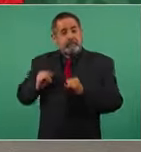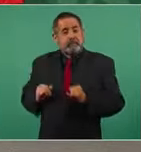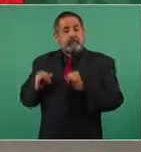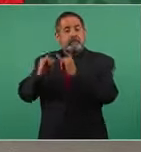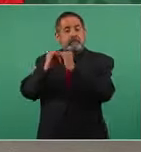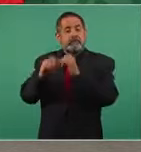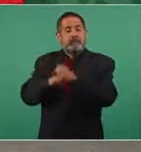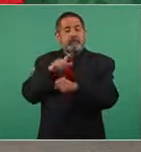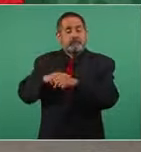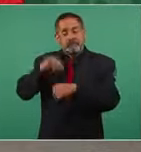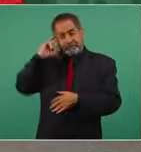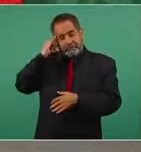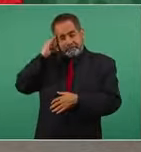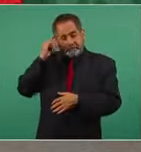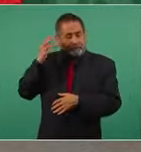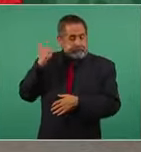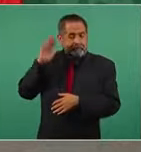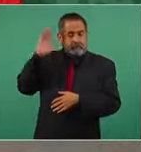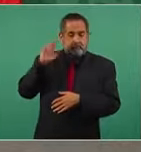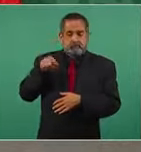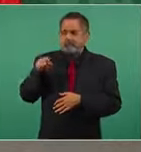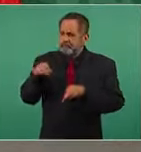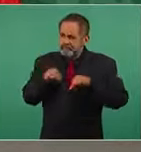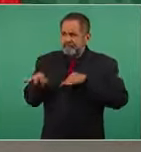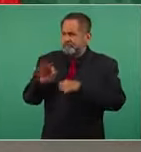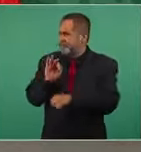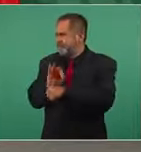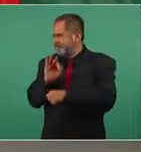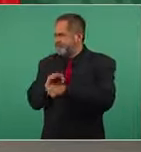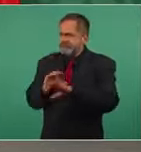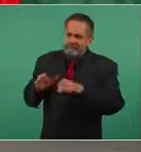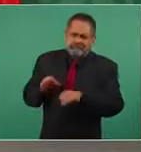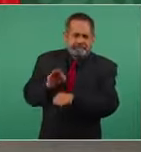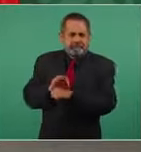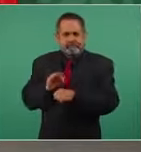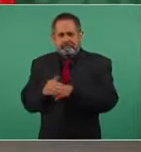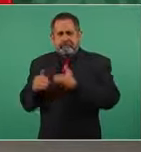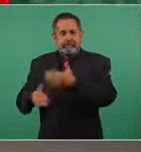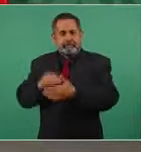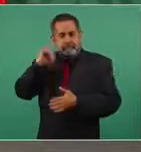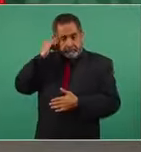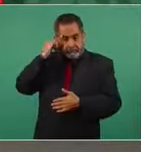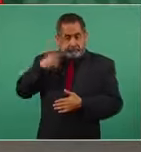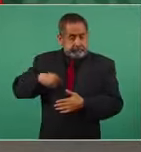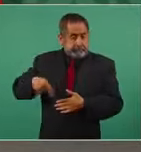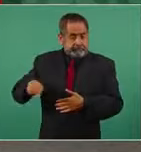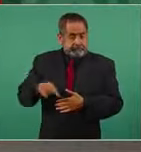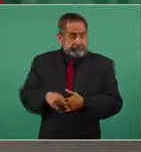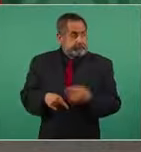Indigenista y por estar trabajando en favor de los indígenas